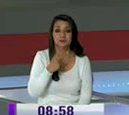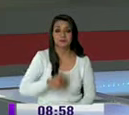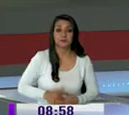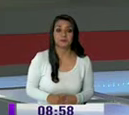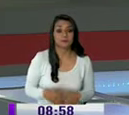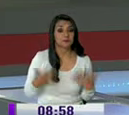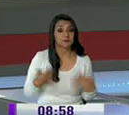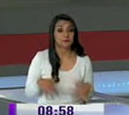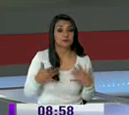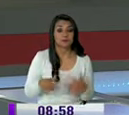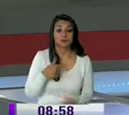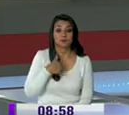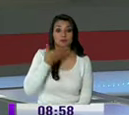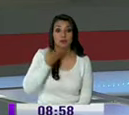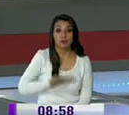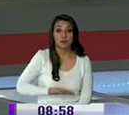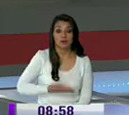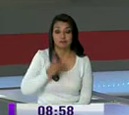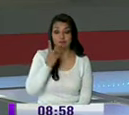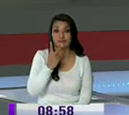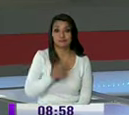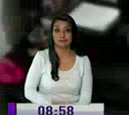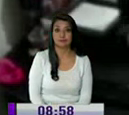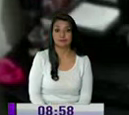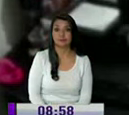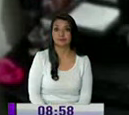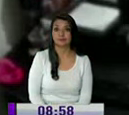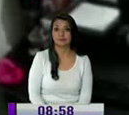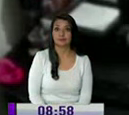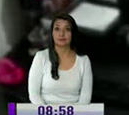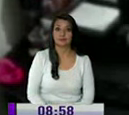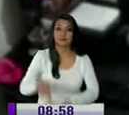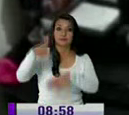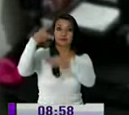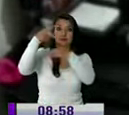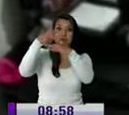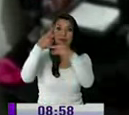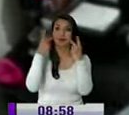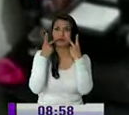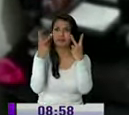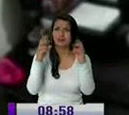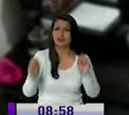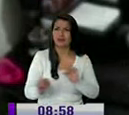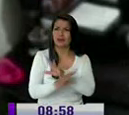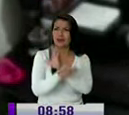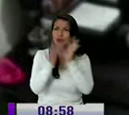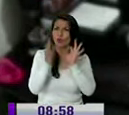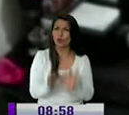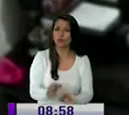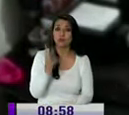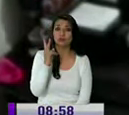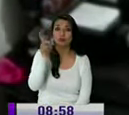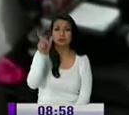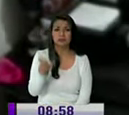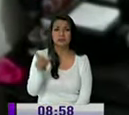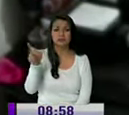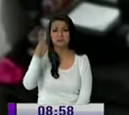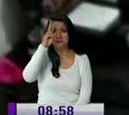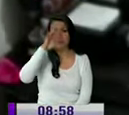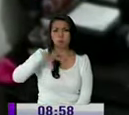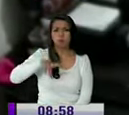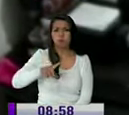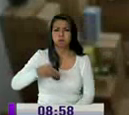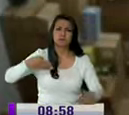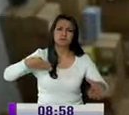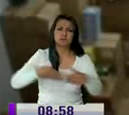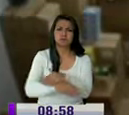realmente uno se queda perplejo las cámaras de vigilancia lograron captar el momento en que dos antisociales entraron